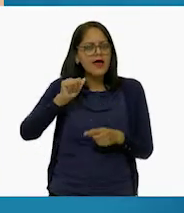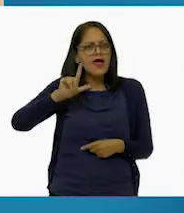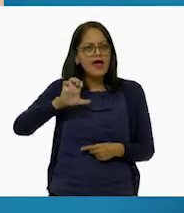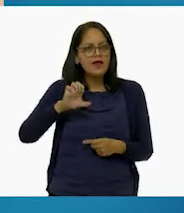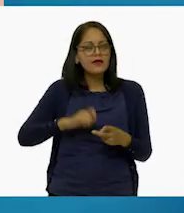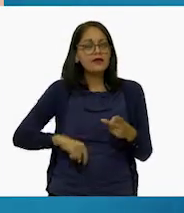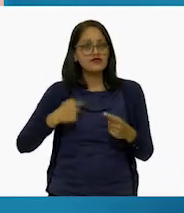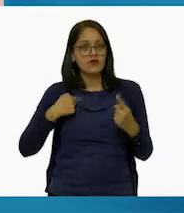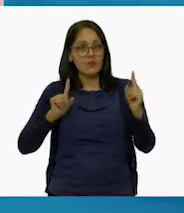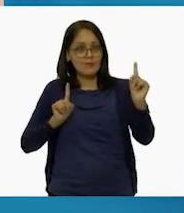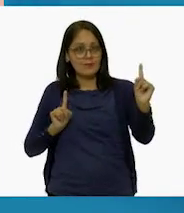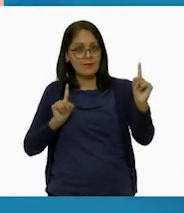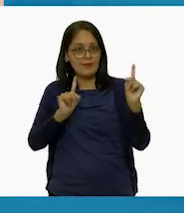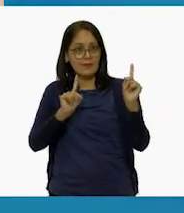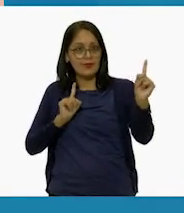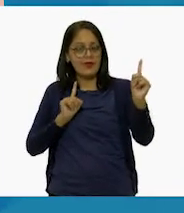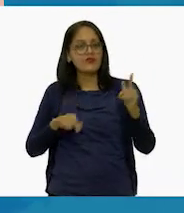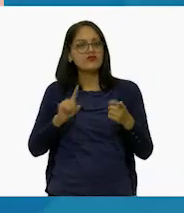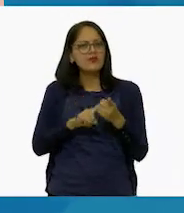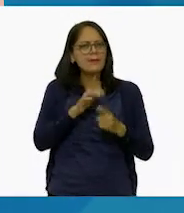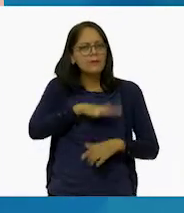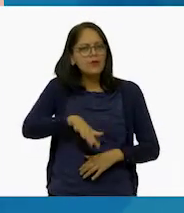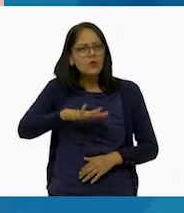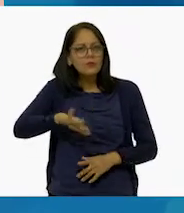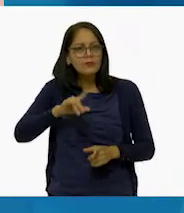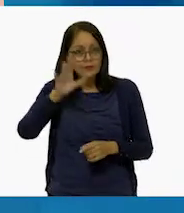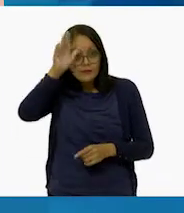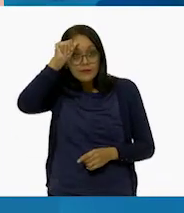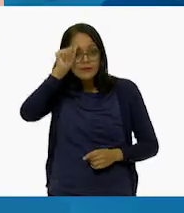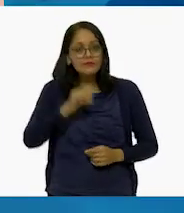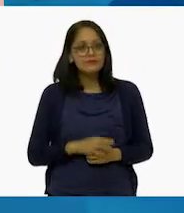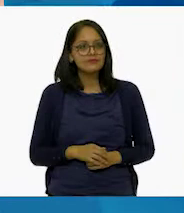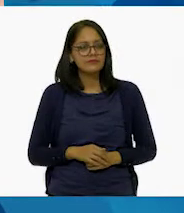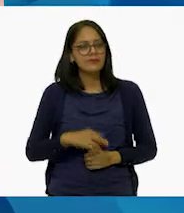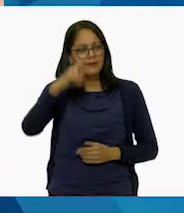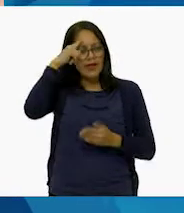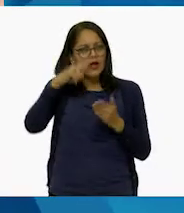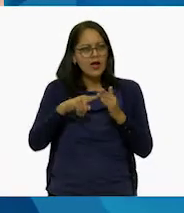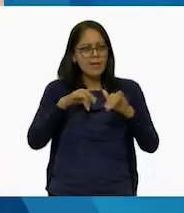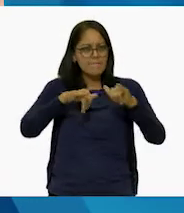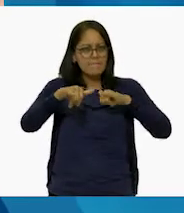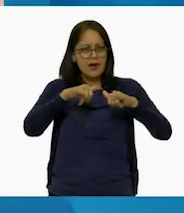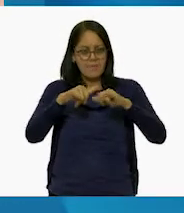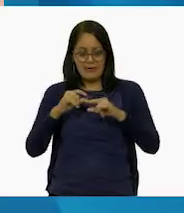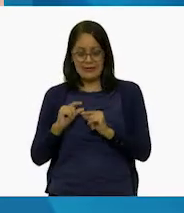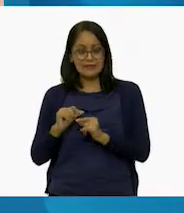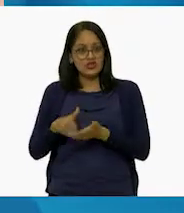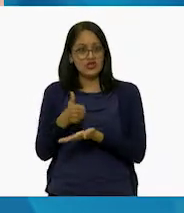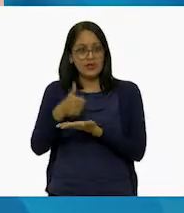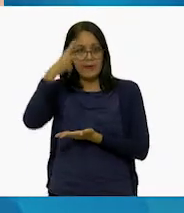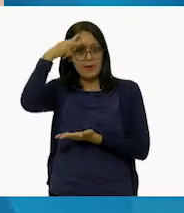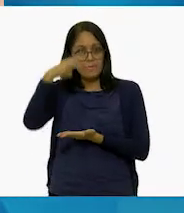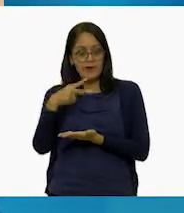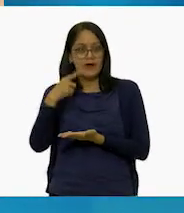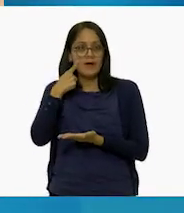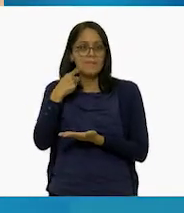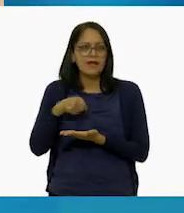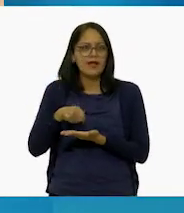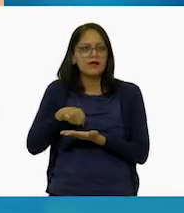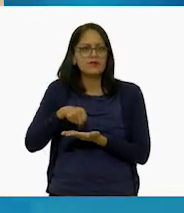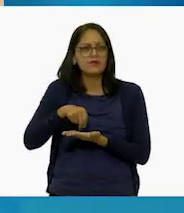dónde estamos nosotras, vamos a buscarle. ¿Te parece? Según el mapa, partimos de la ciudad y debemos seguir